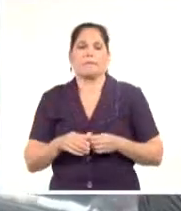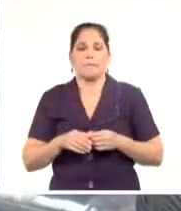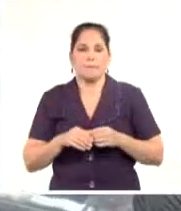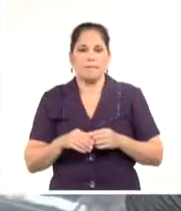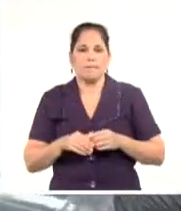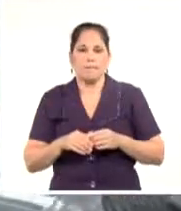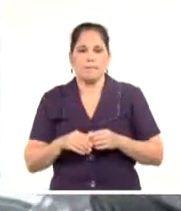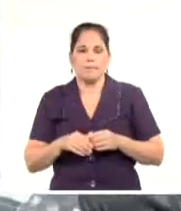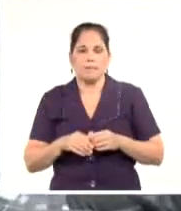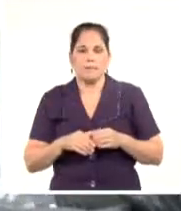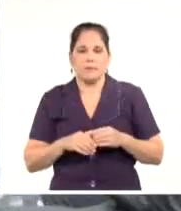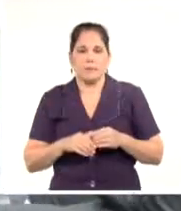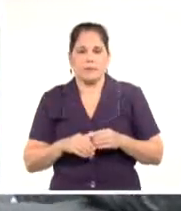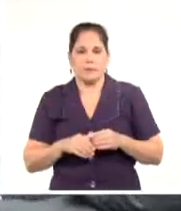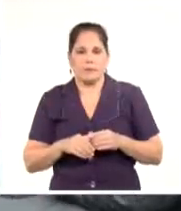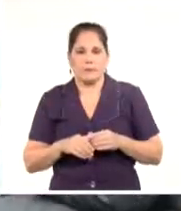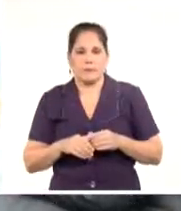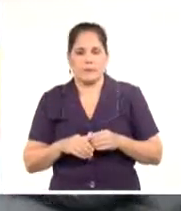Héctor Martínez, Sistema Informativo de la Televisión.